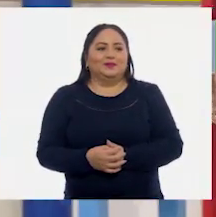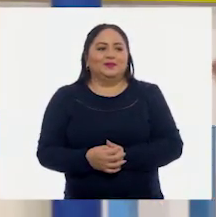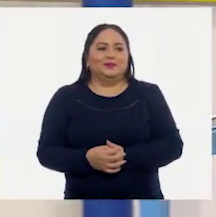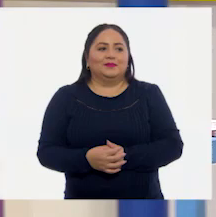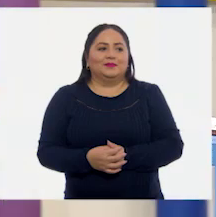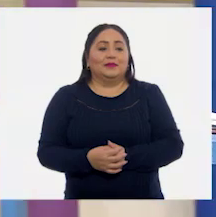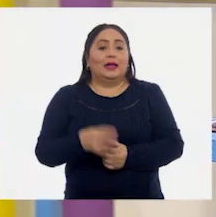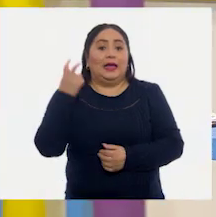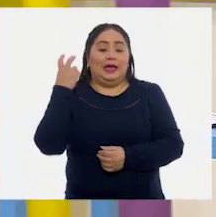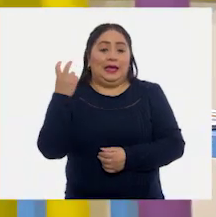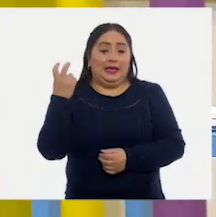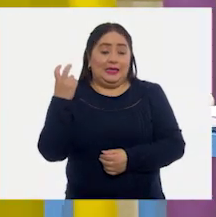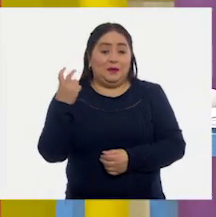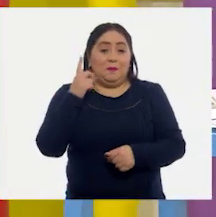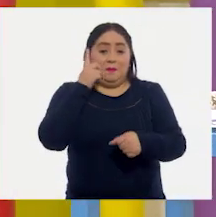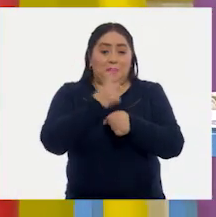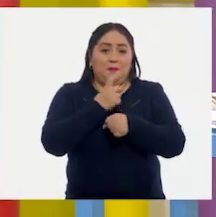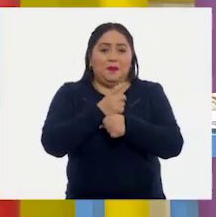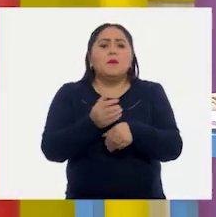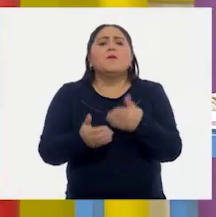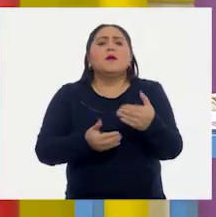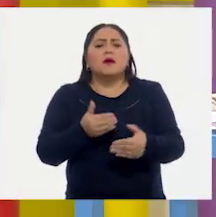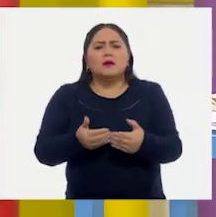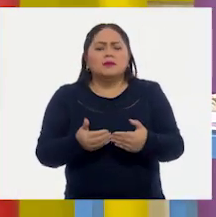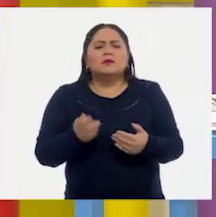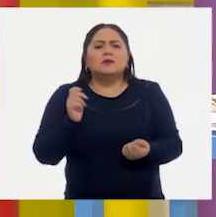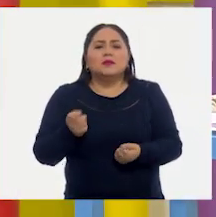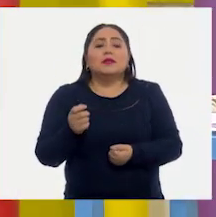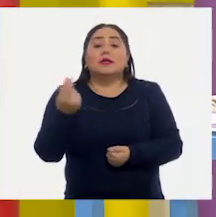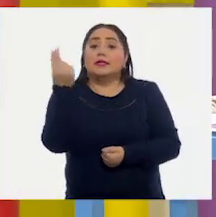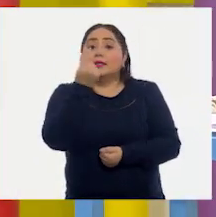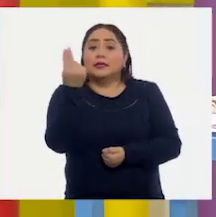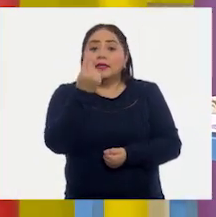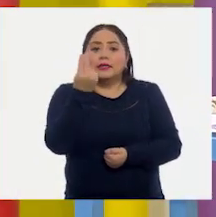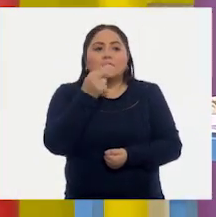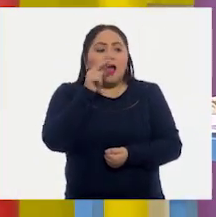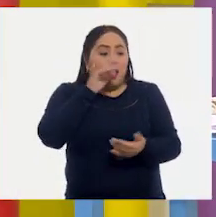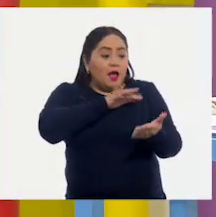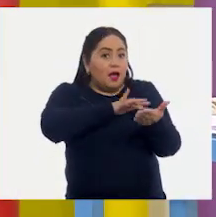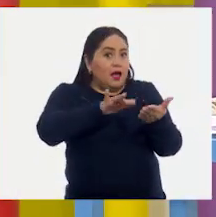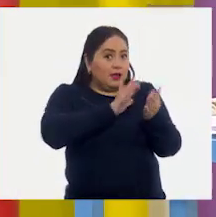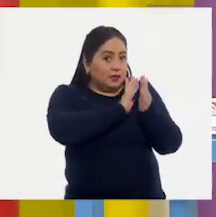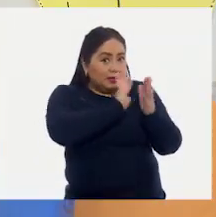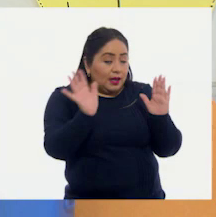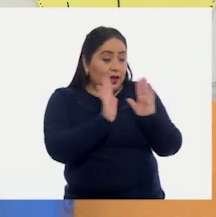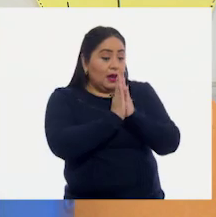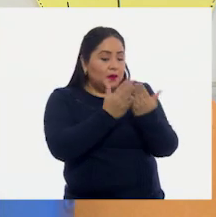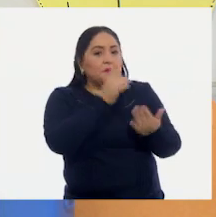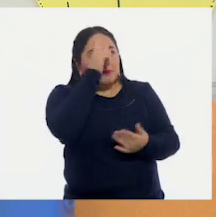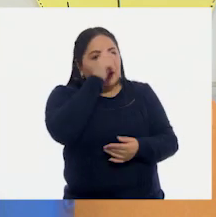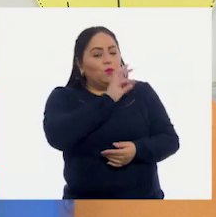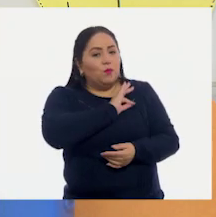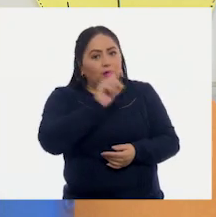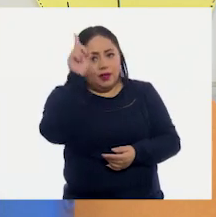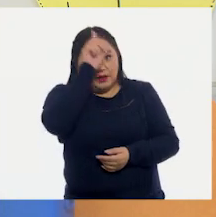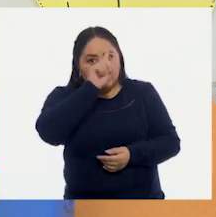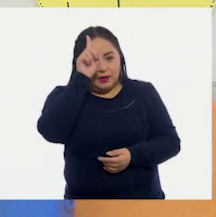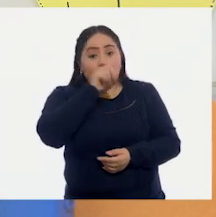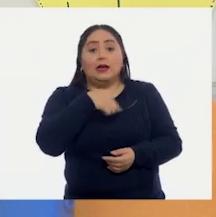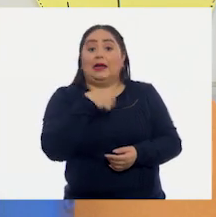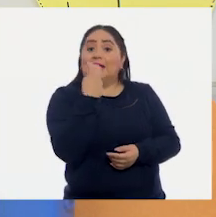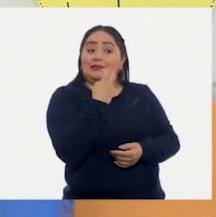Entonces, el primer paso es que tenemos que haber leído ya ese libro para poder recomendarlo. Y nosotros